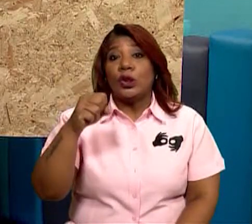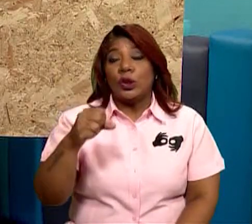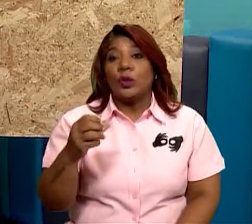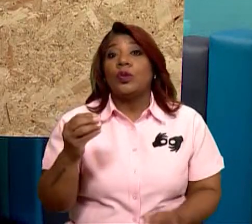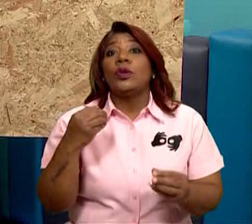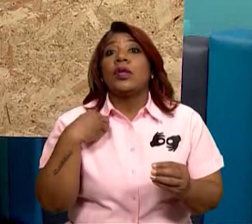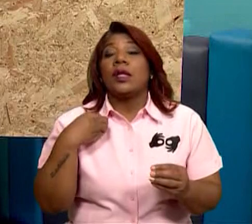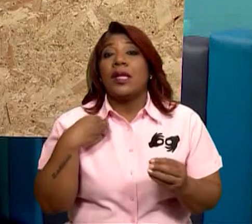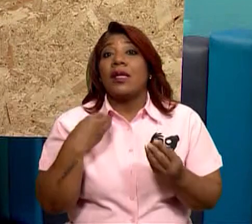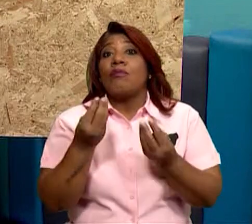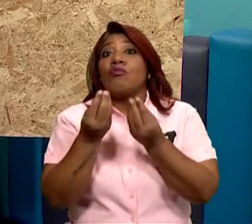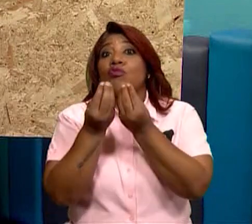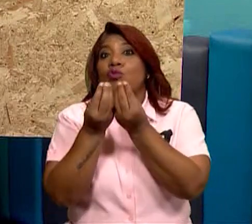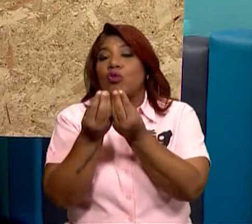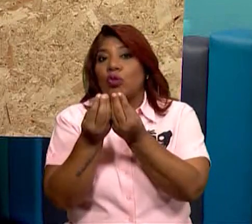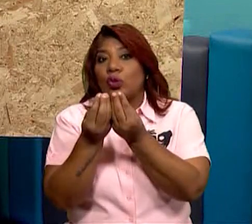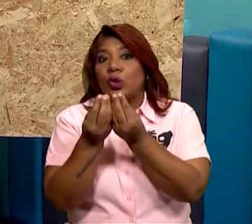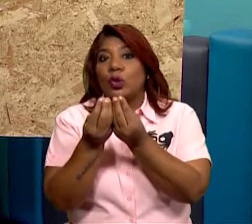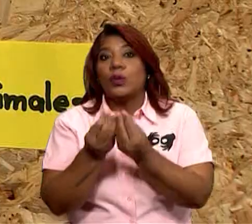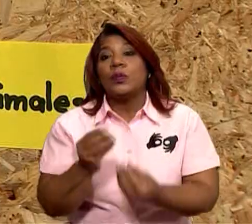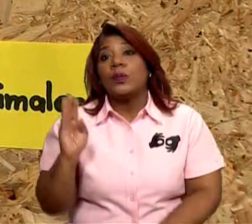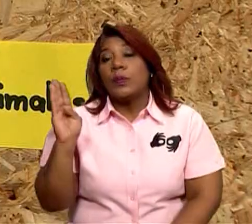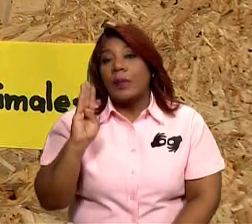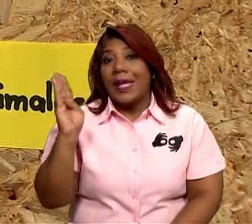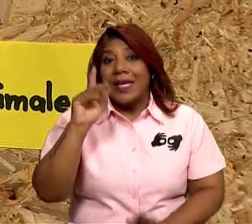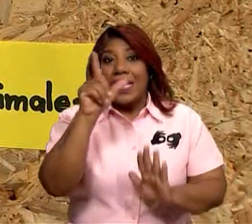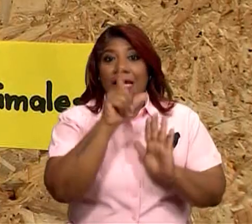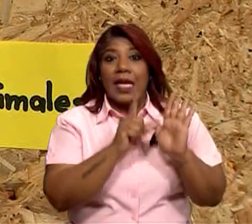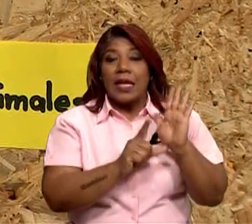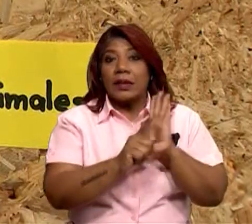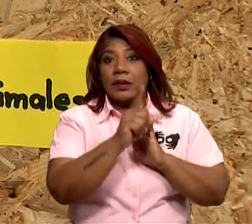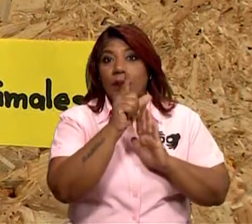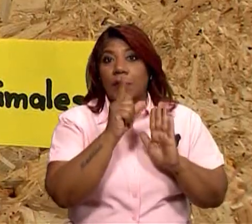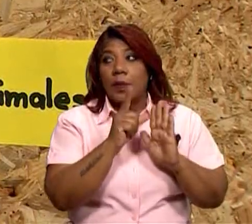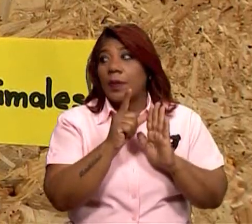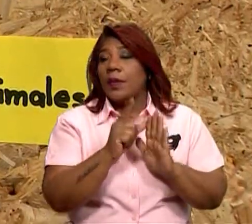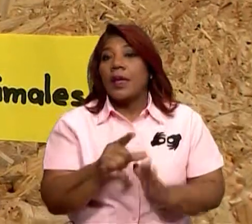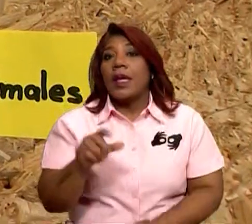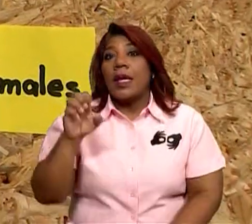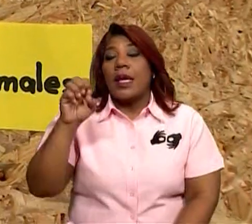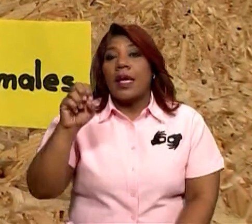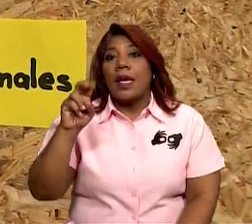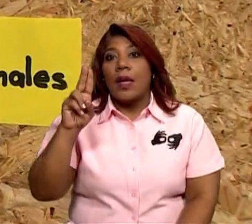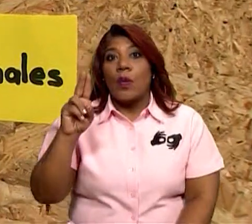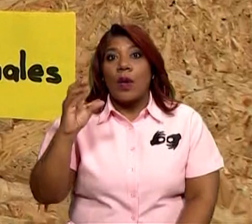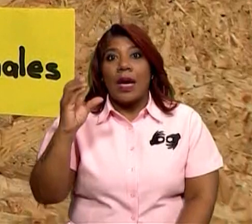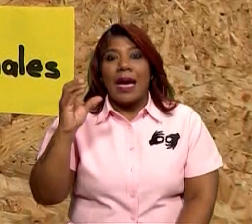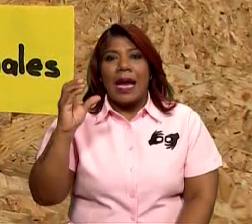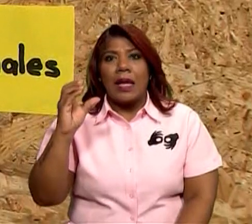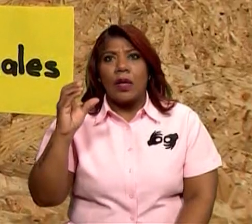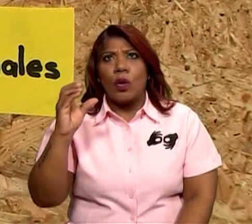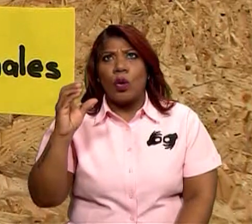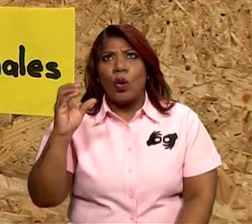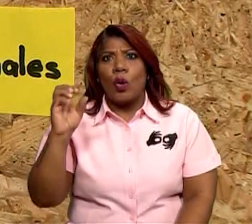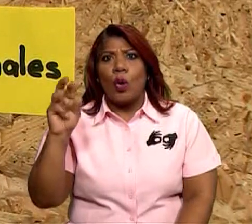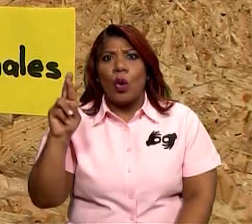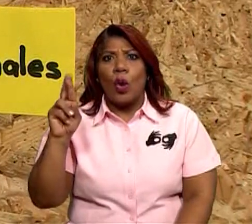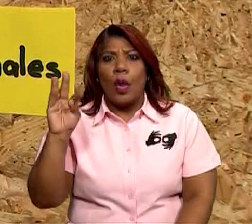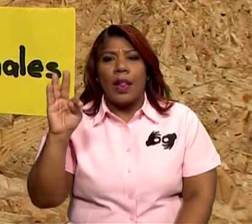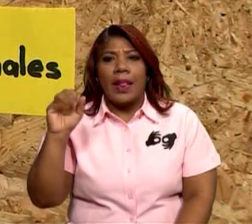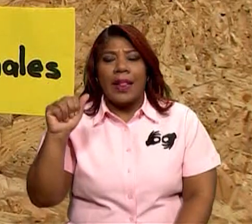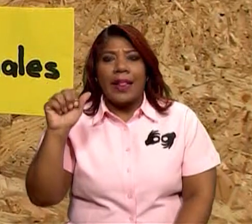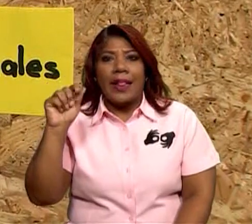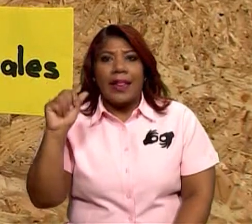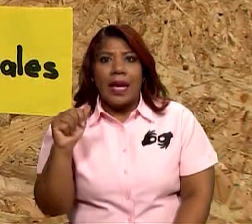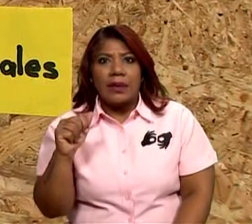citoplasma, bacterias, eucariotas, prokariotas o los animales.